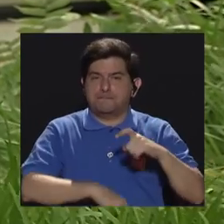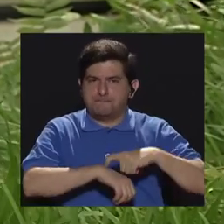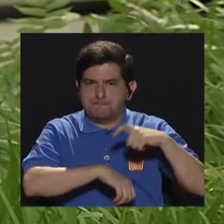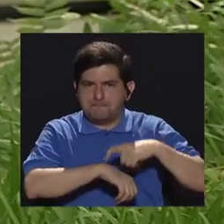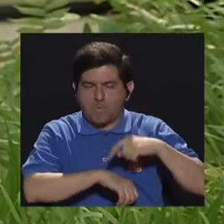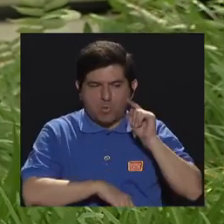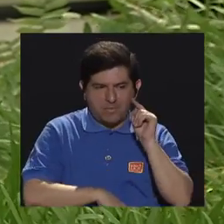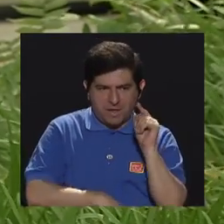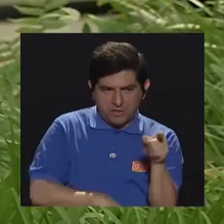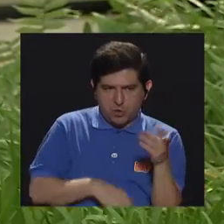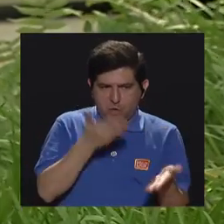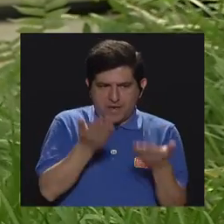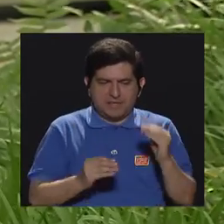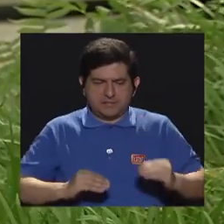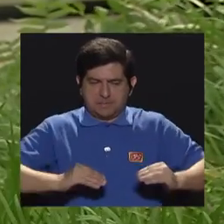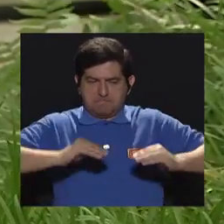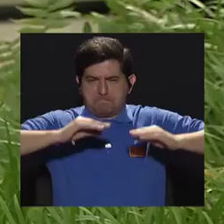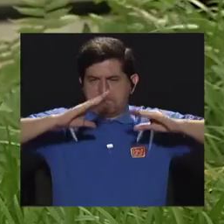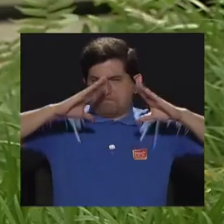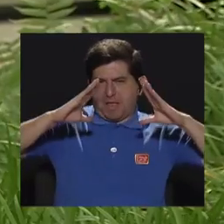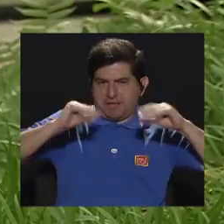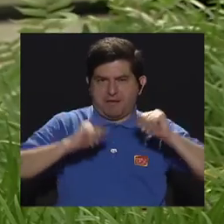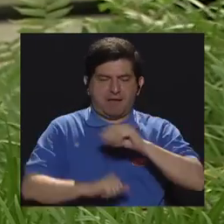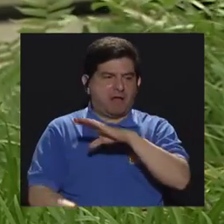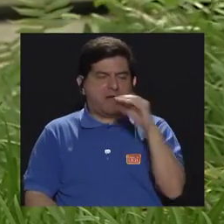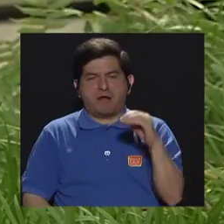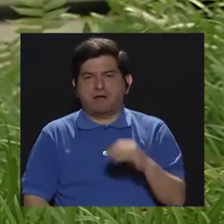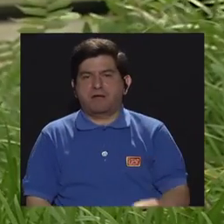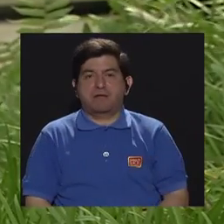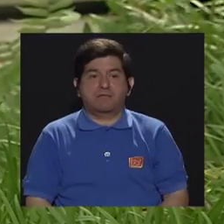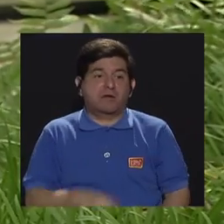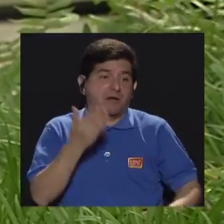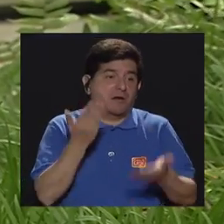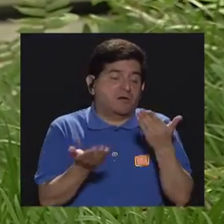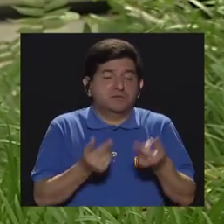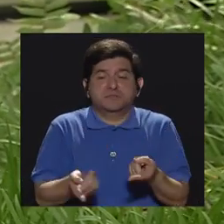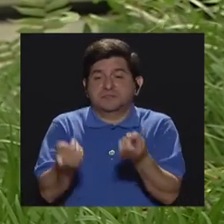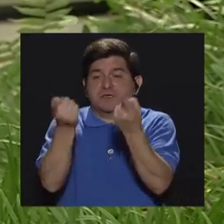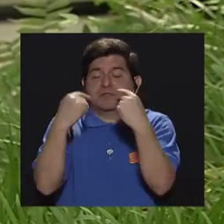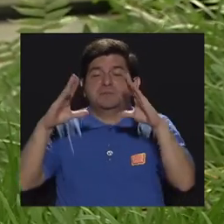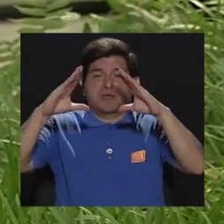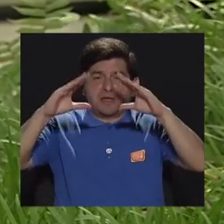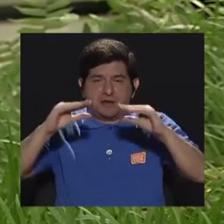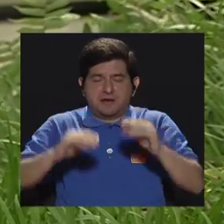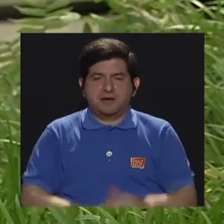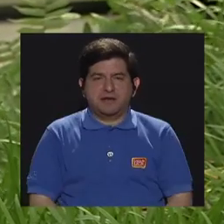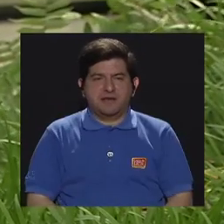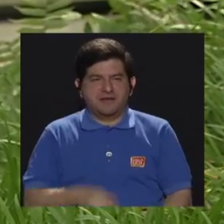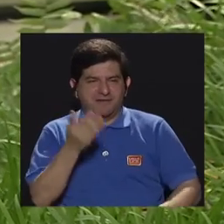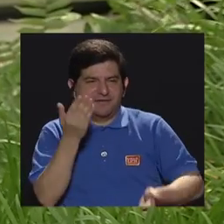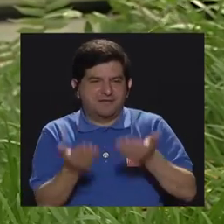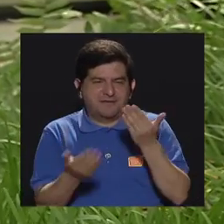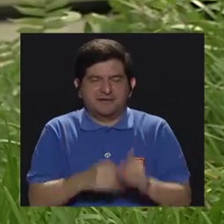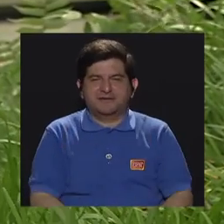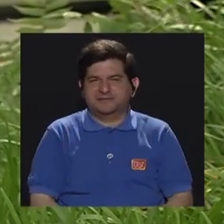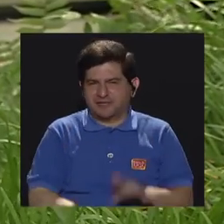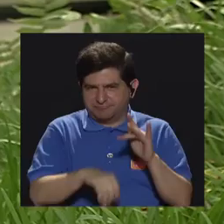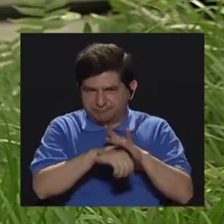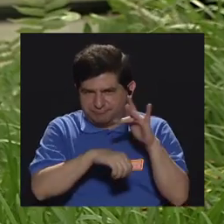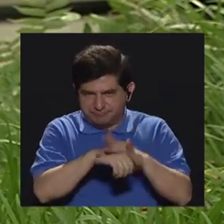el momento en que él esté, tal vez en la mañana o si es que el niño viene una tarde, tomarlo un poquito más temprano